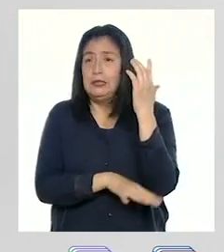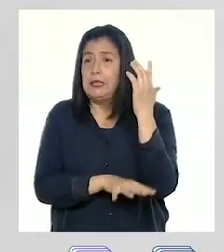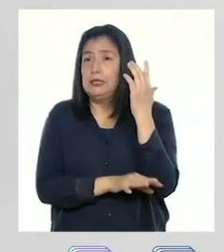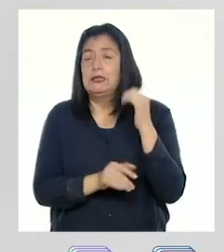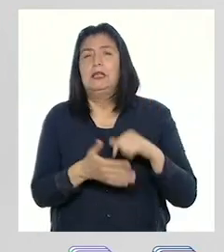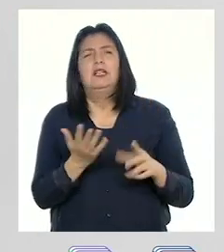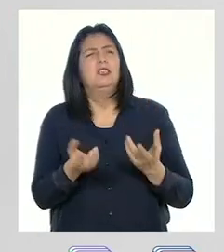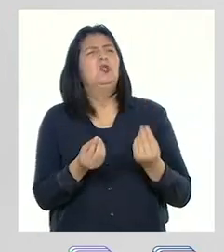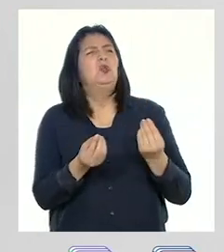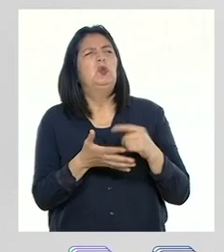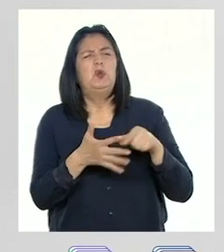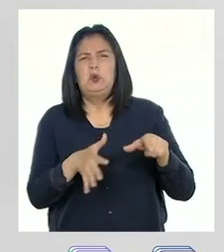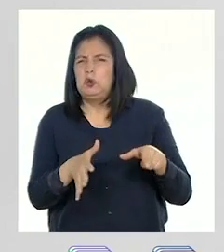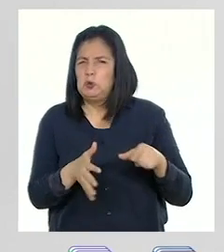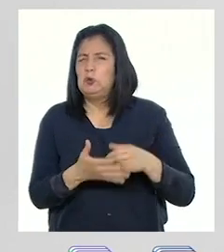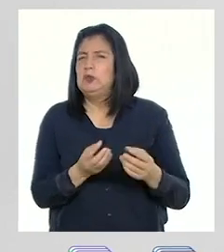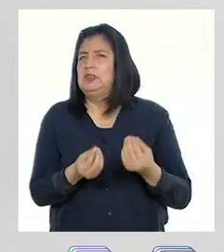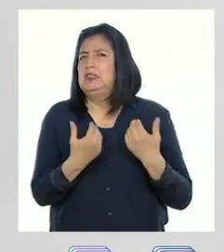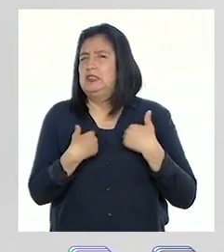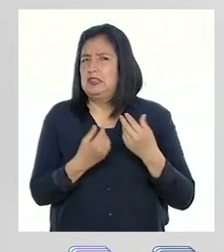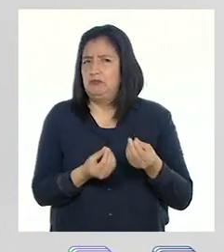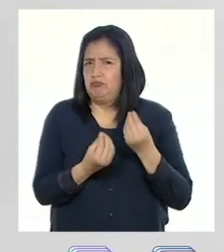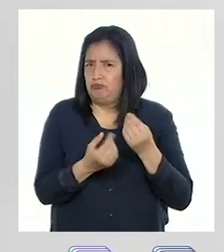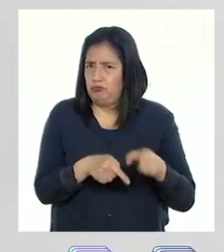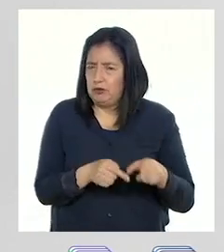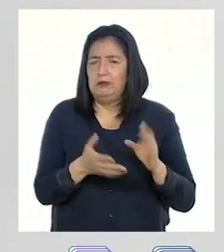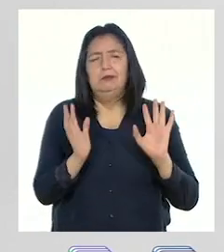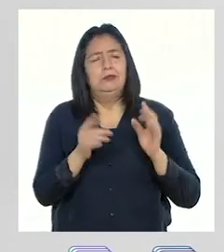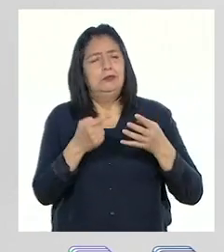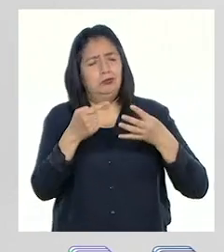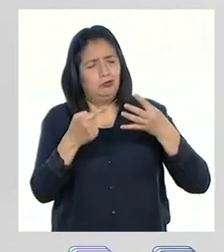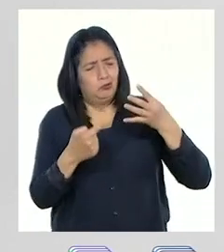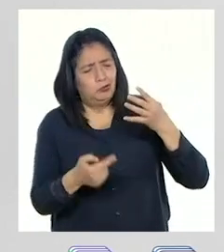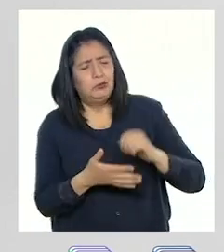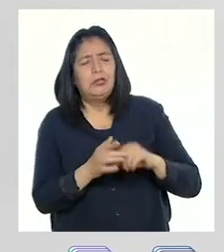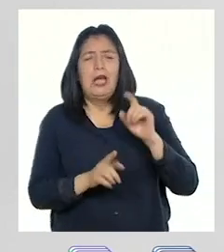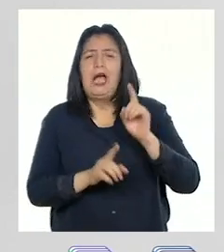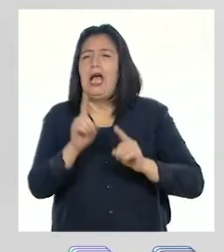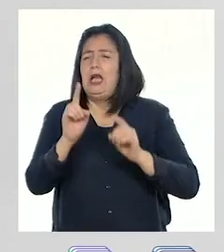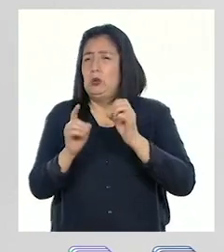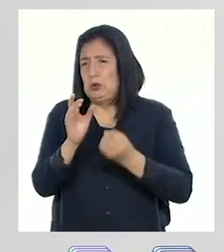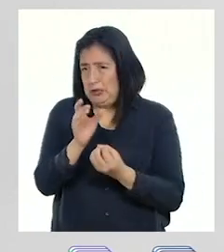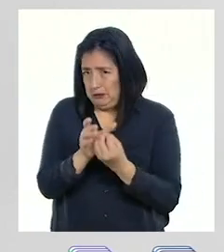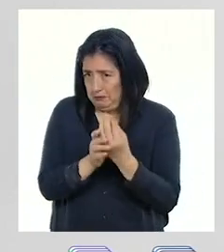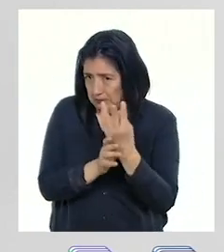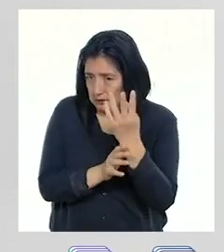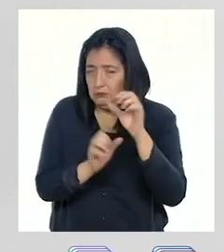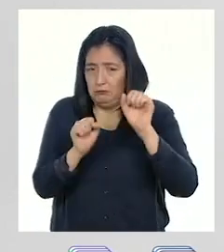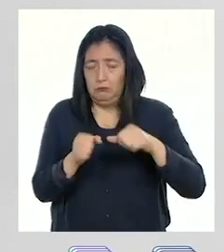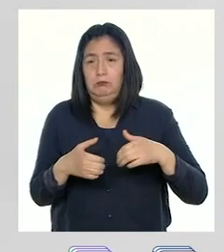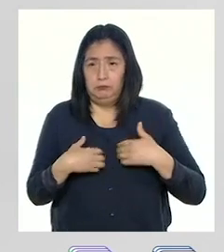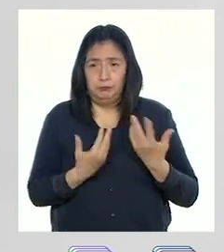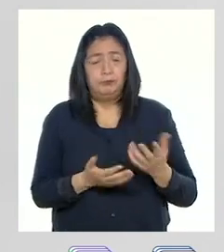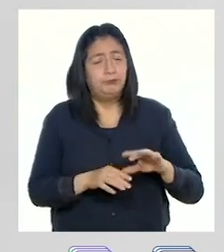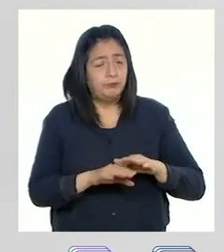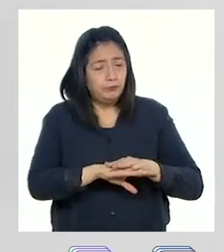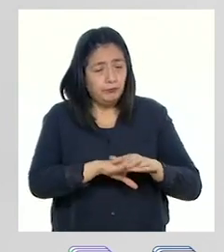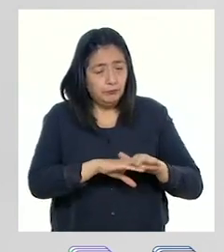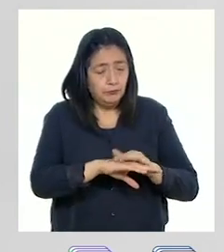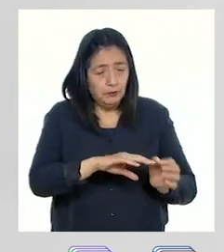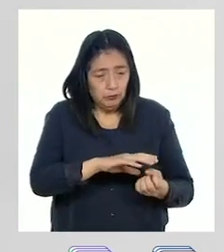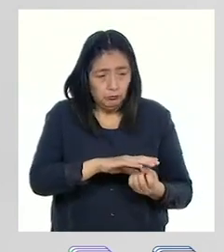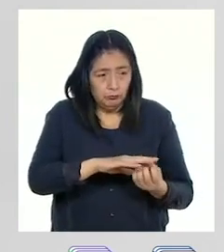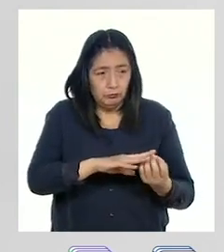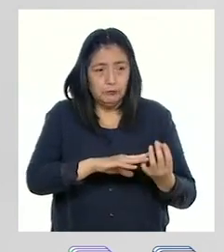nutrientes que poseen, etc. Todo esto hace que algunos tipos de plantas puedan crecer en